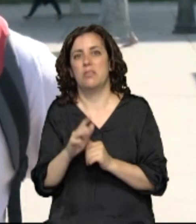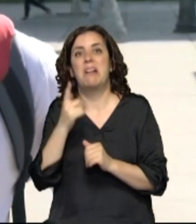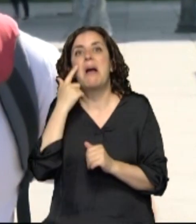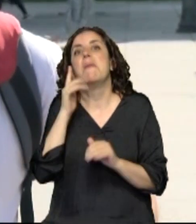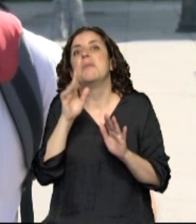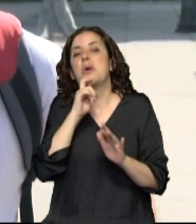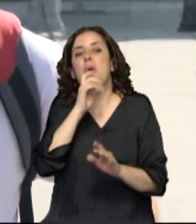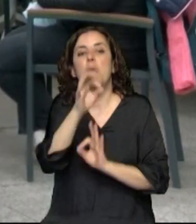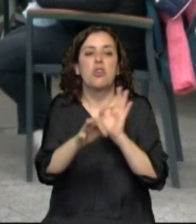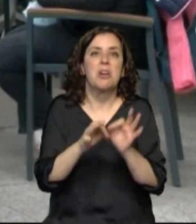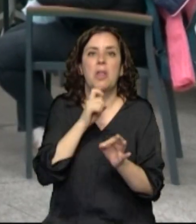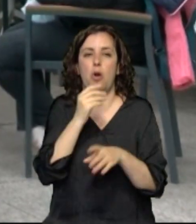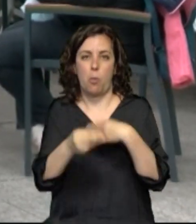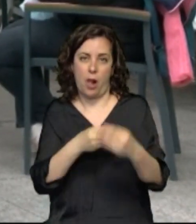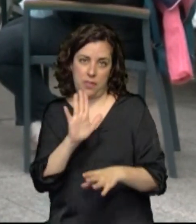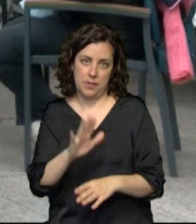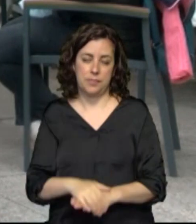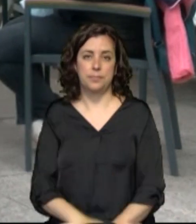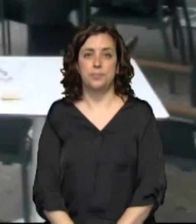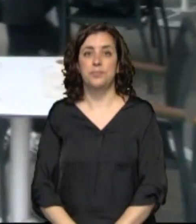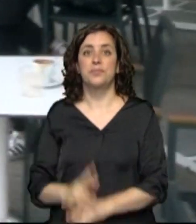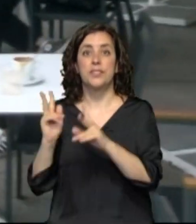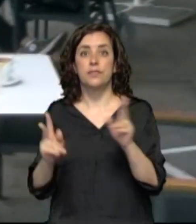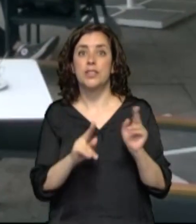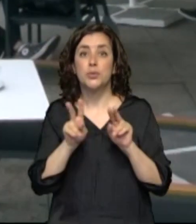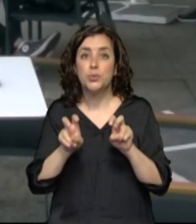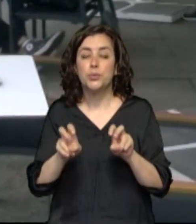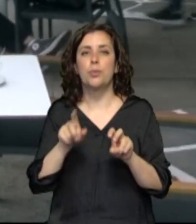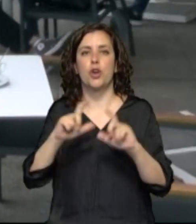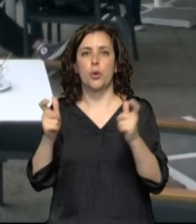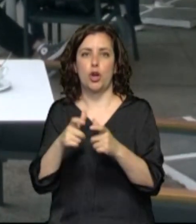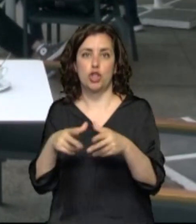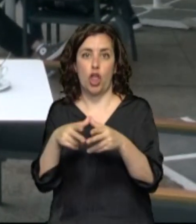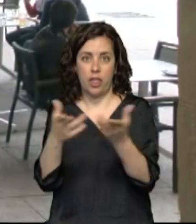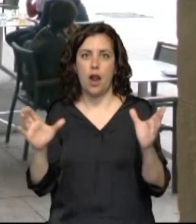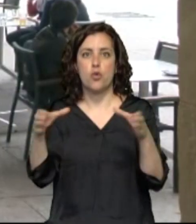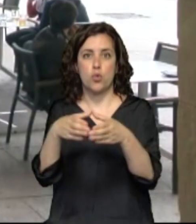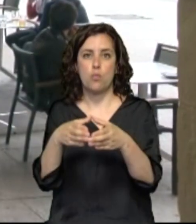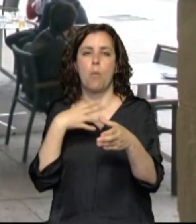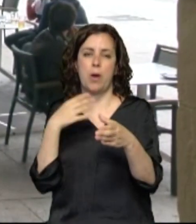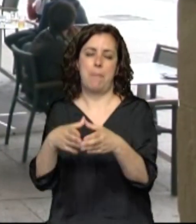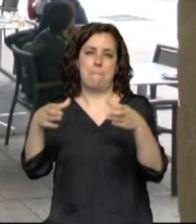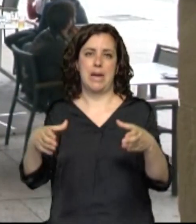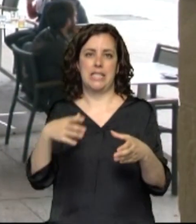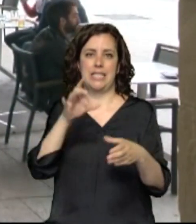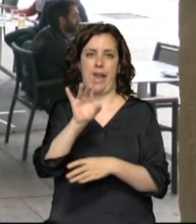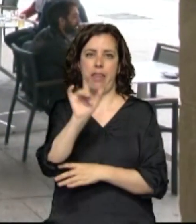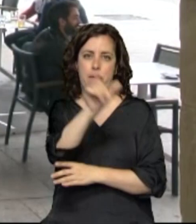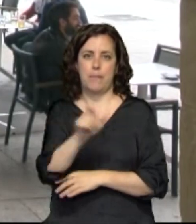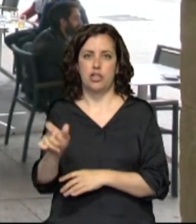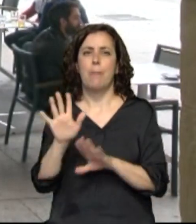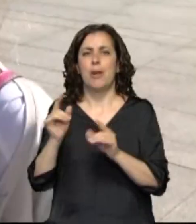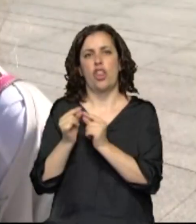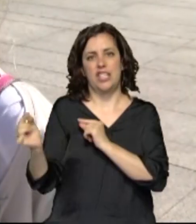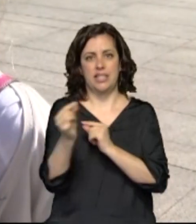organiza un poco todo el tema. En esta nueva etapa de la desescalada, las reuniones sociales podrán ser de grupos de hasta 15 personas, manteniendo la